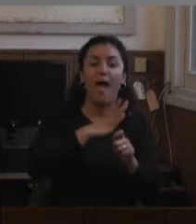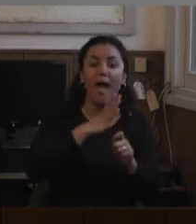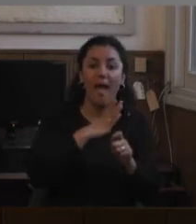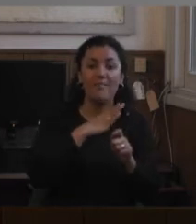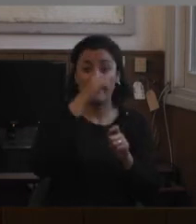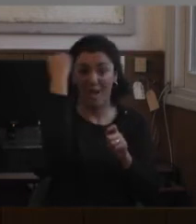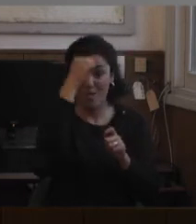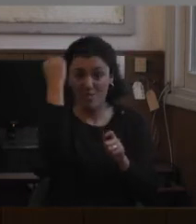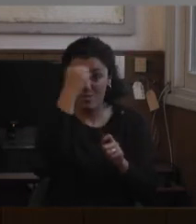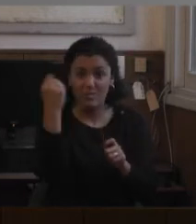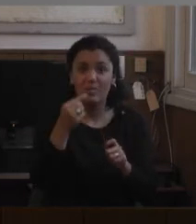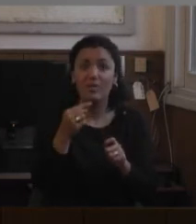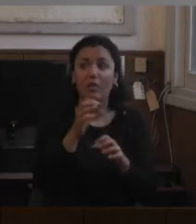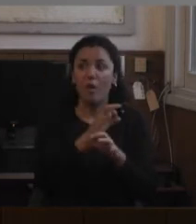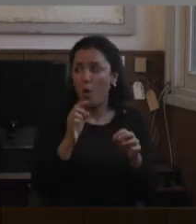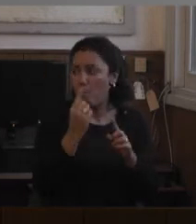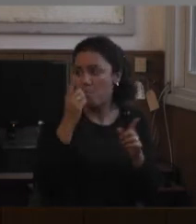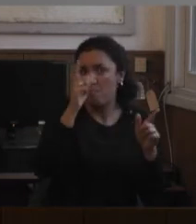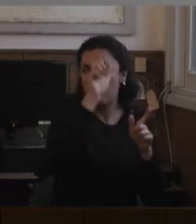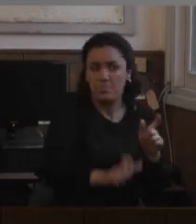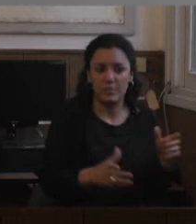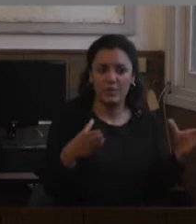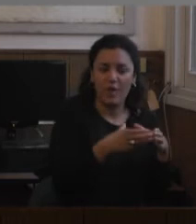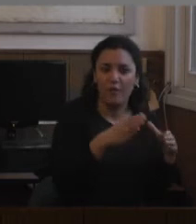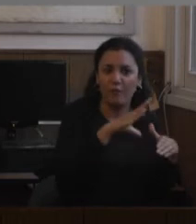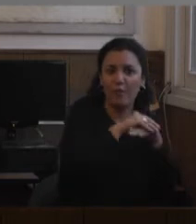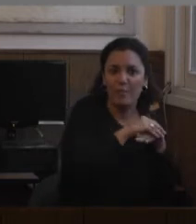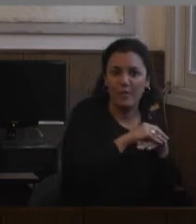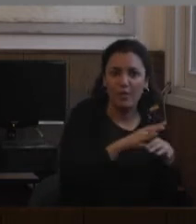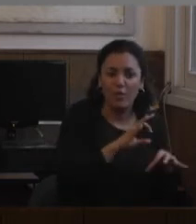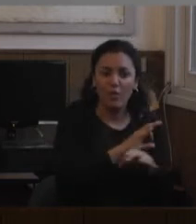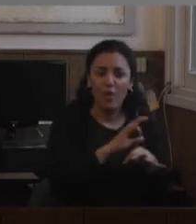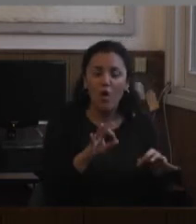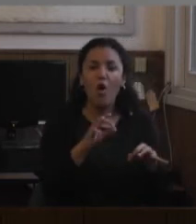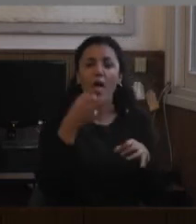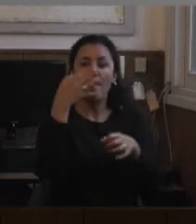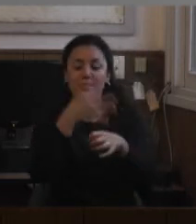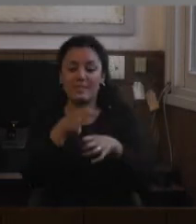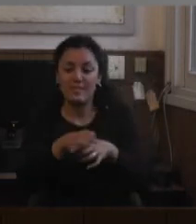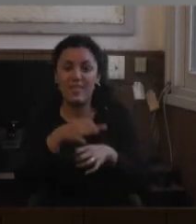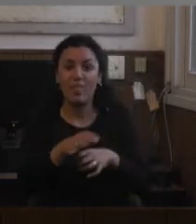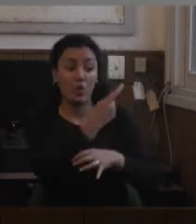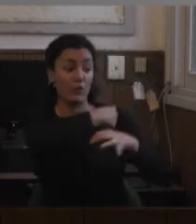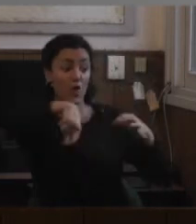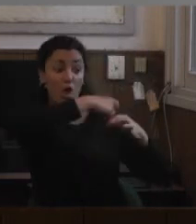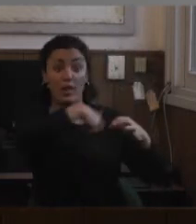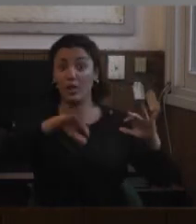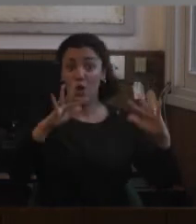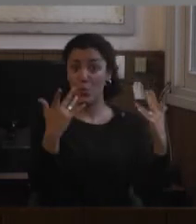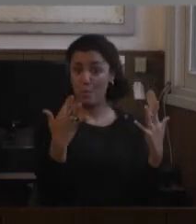o alguien con su amigo entonces yo ahí lo que encuentro que es hay que pongo cómo se cómo se convoca